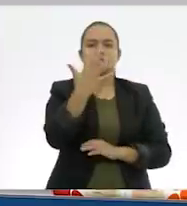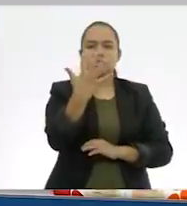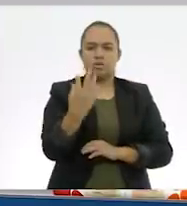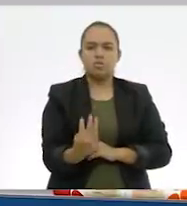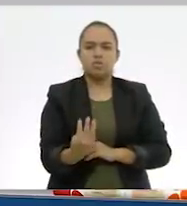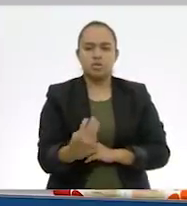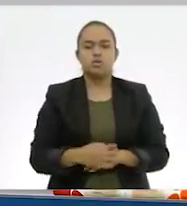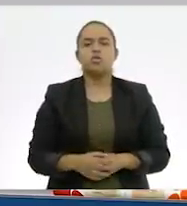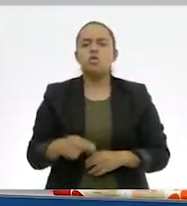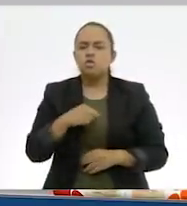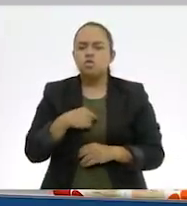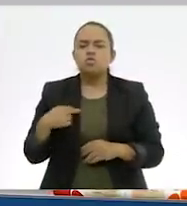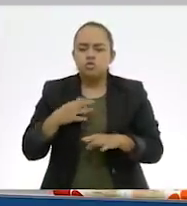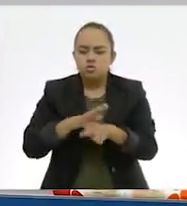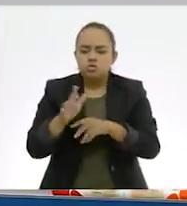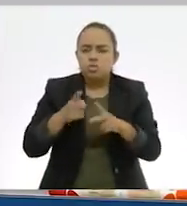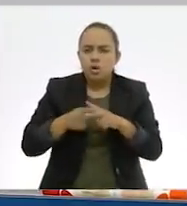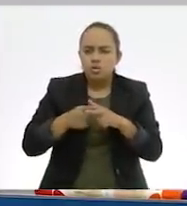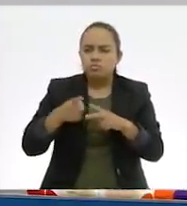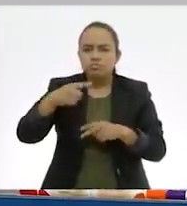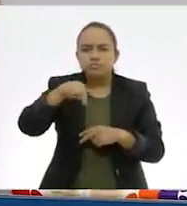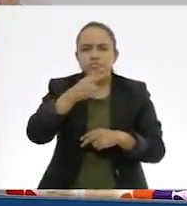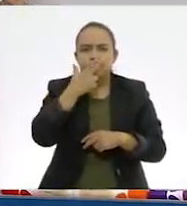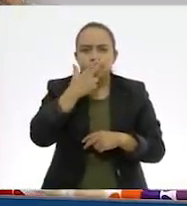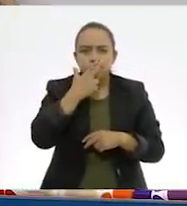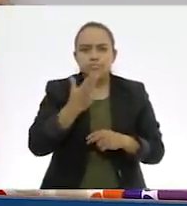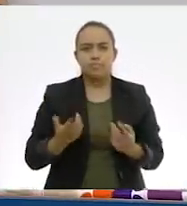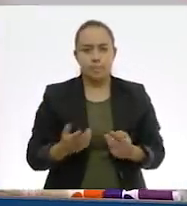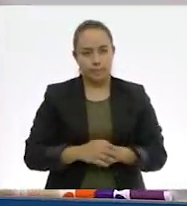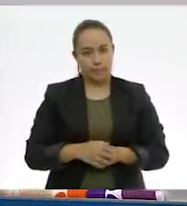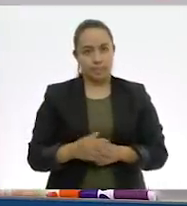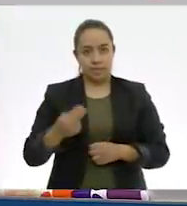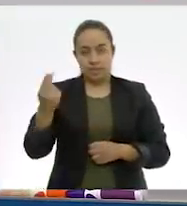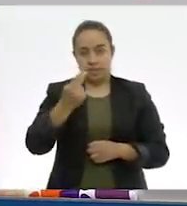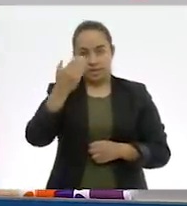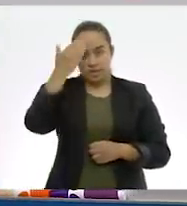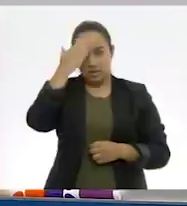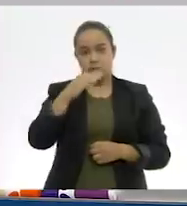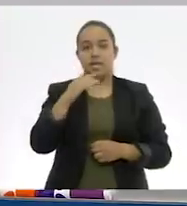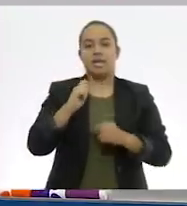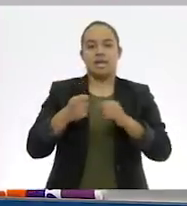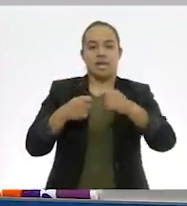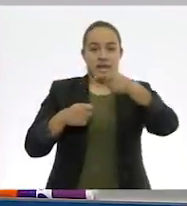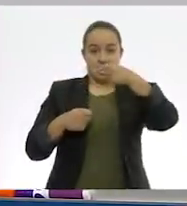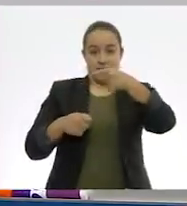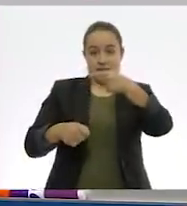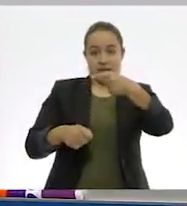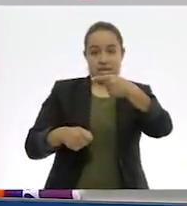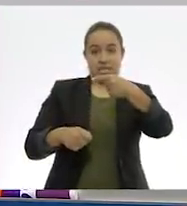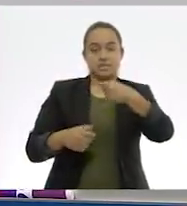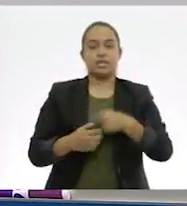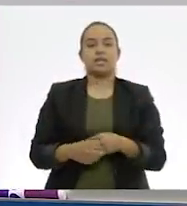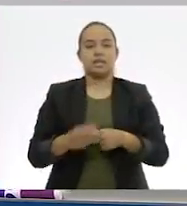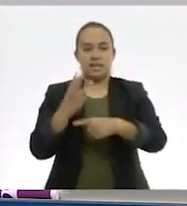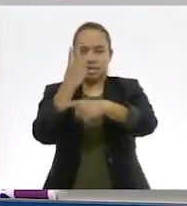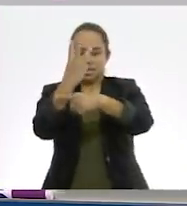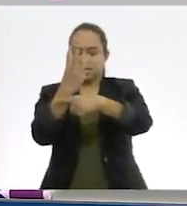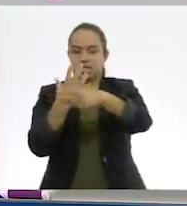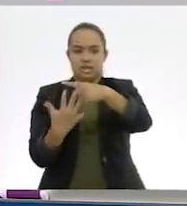operación podríamos hacerlo? ejemplo, necesitamos saber una resta. Tres quintos